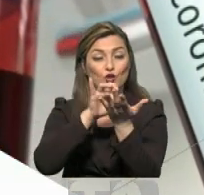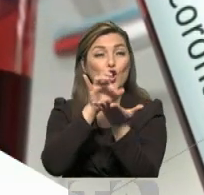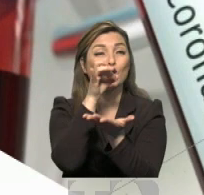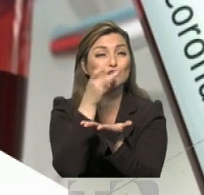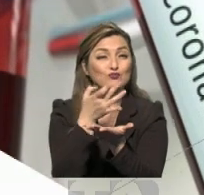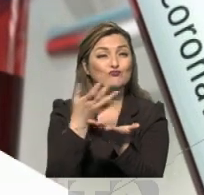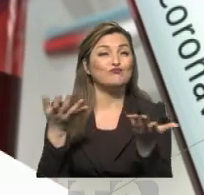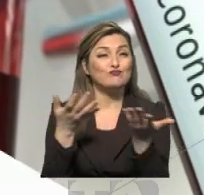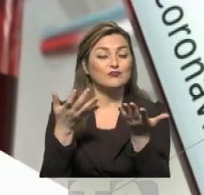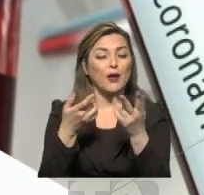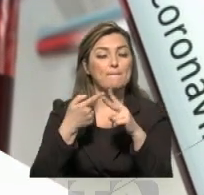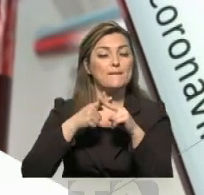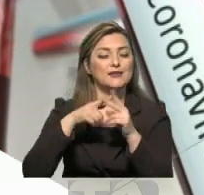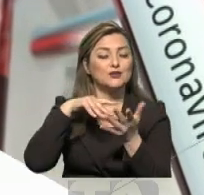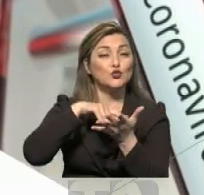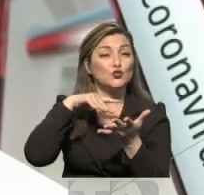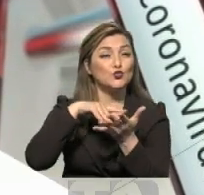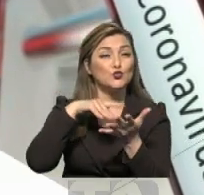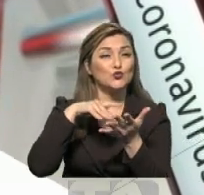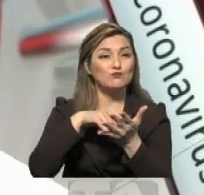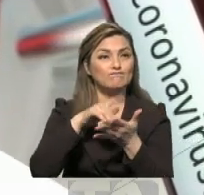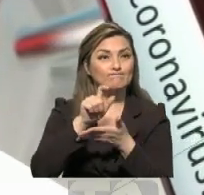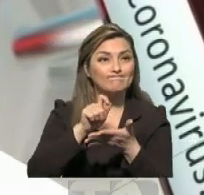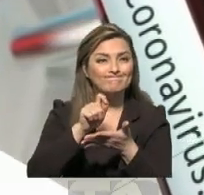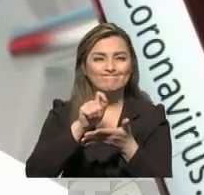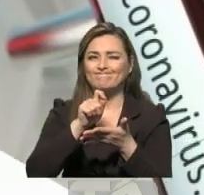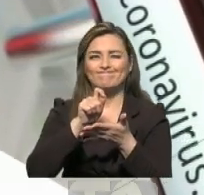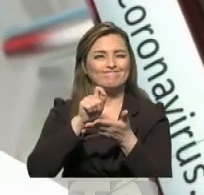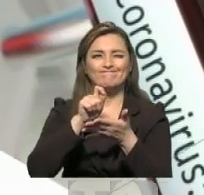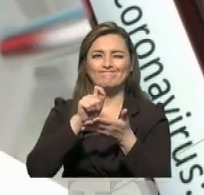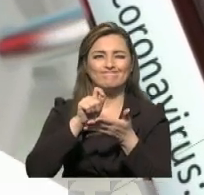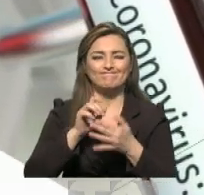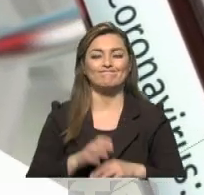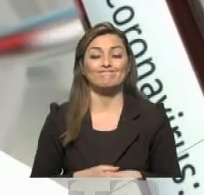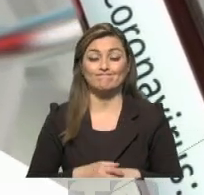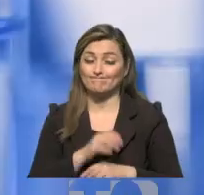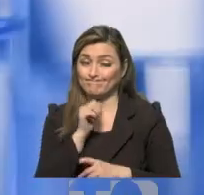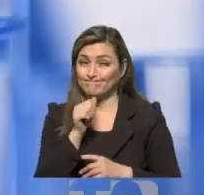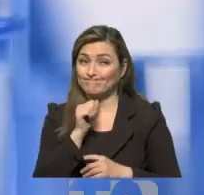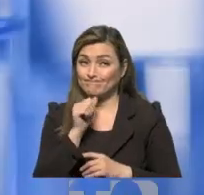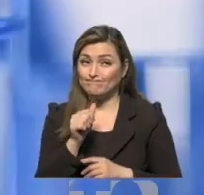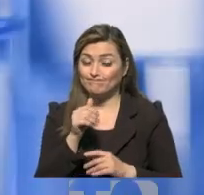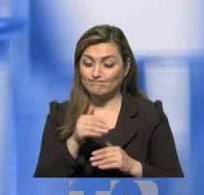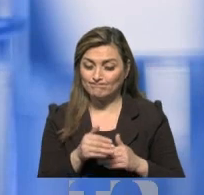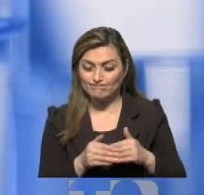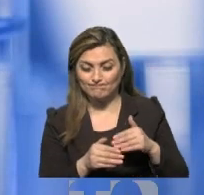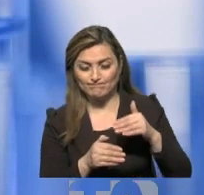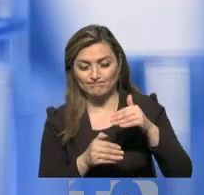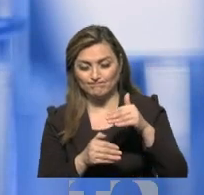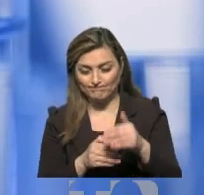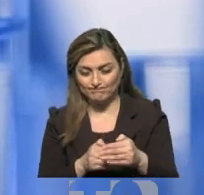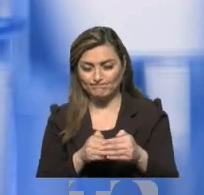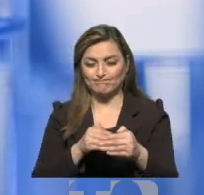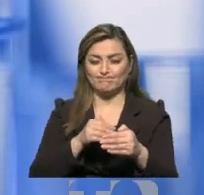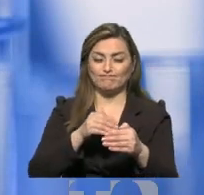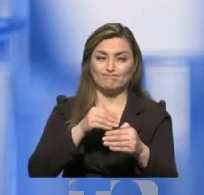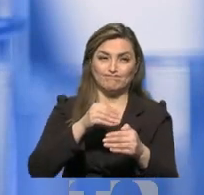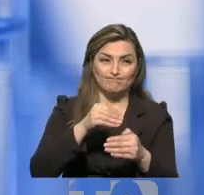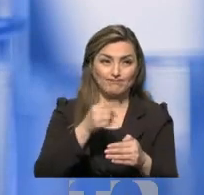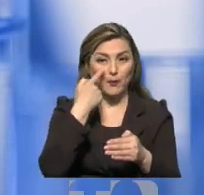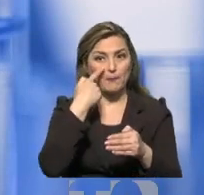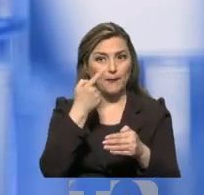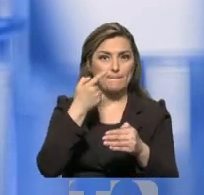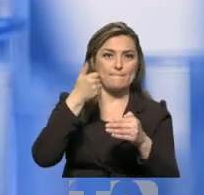están recién en etapa de estudio, todavía no tienen aprobación y obviamente tienen que pasar ciertas etapas para poder recién hablar de su